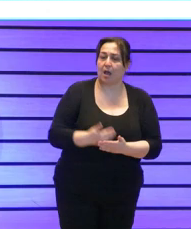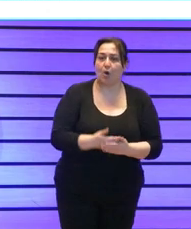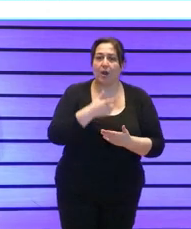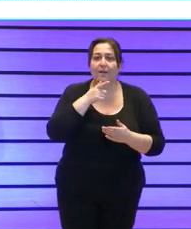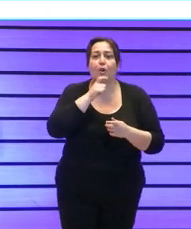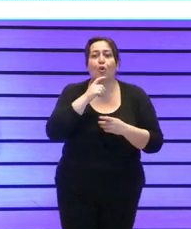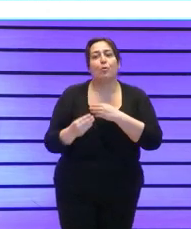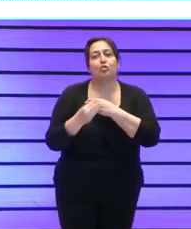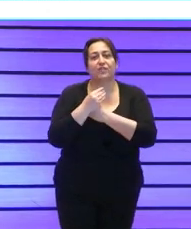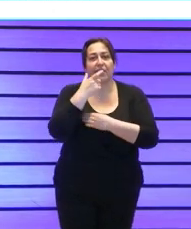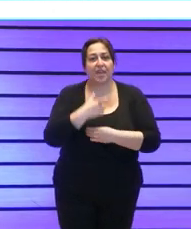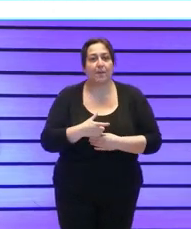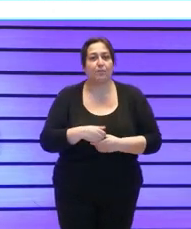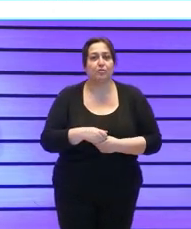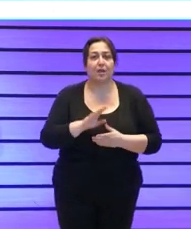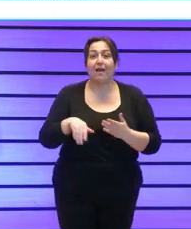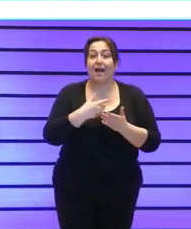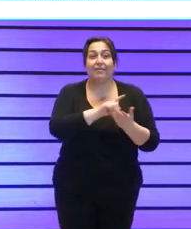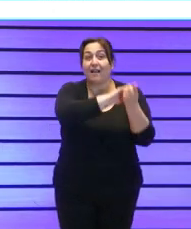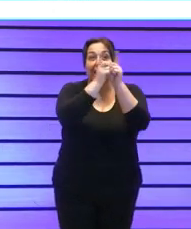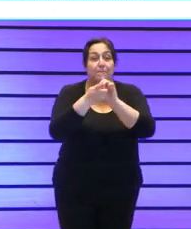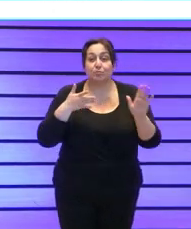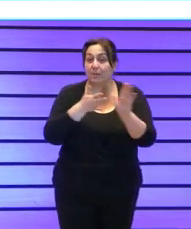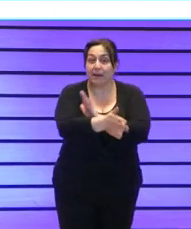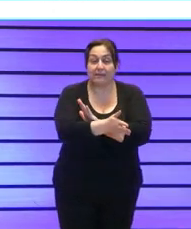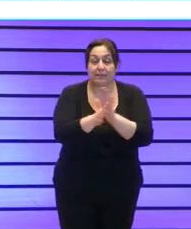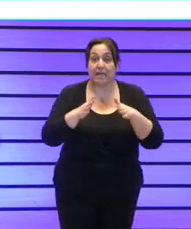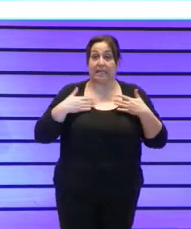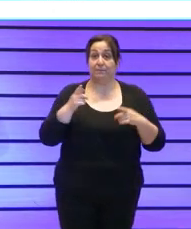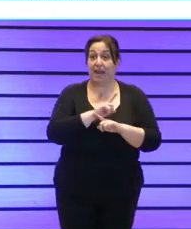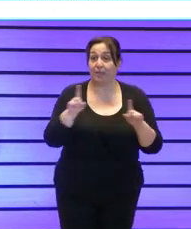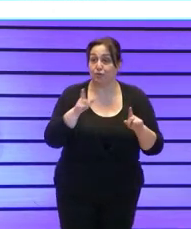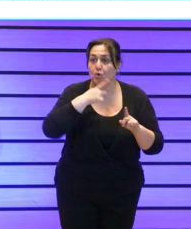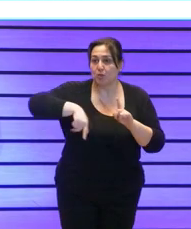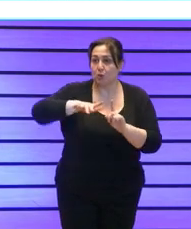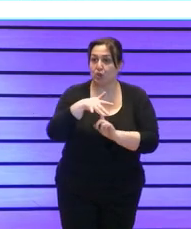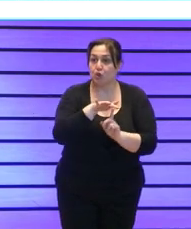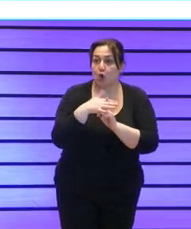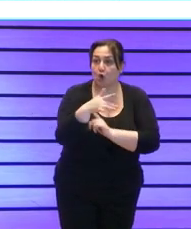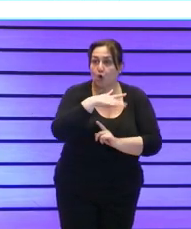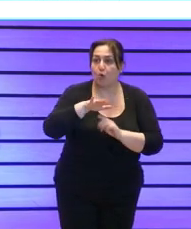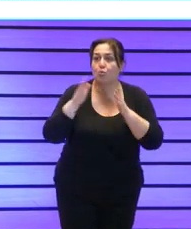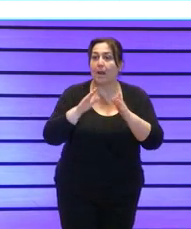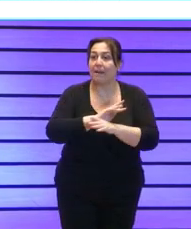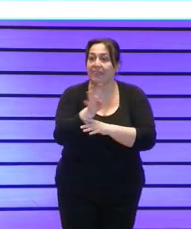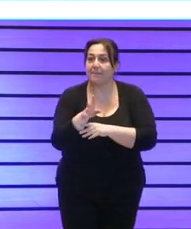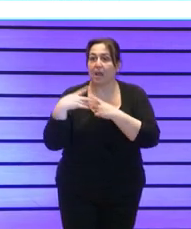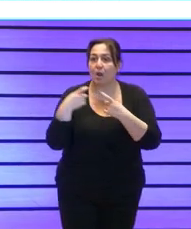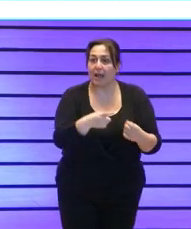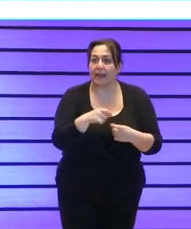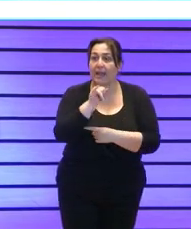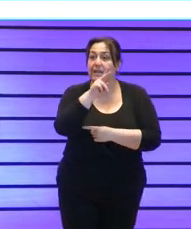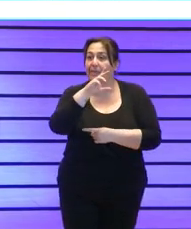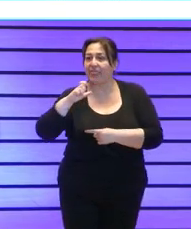de cómo nos financiábamos, hacia cambios permanentes e inesperados en nuestro entorno, una pandemia, una guerra, un IPC